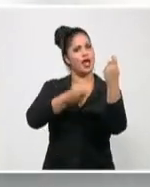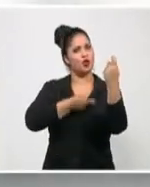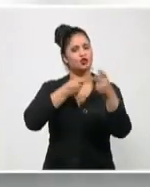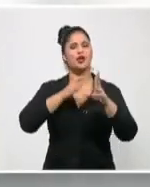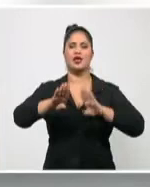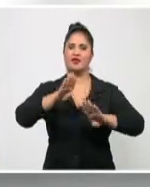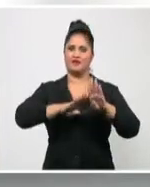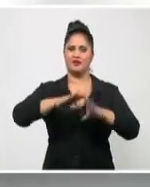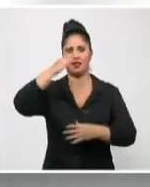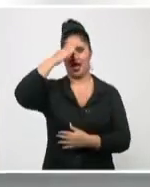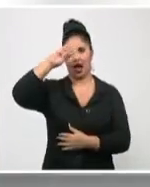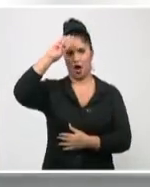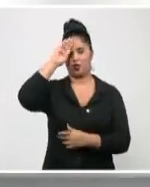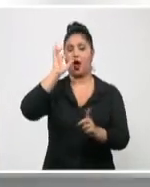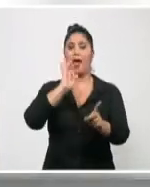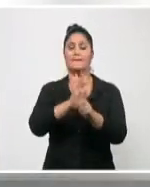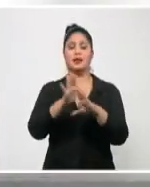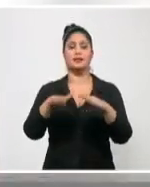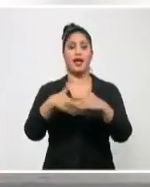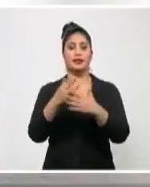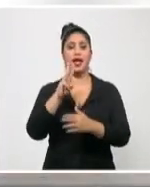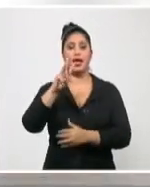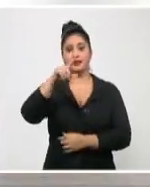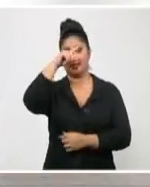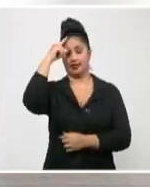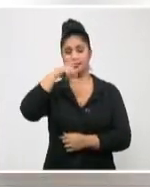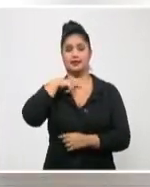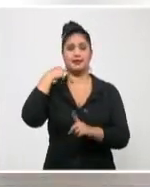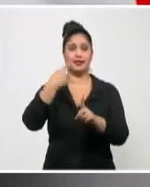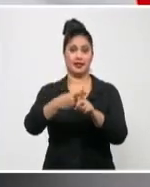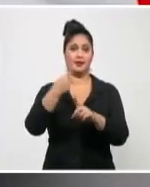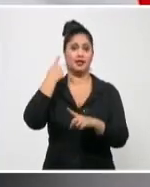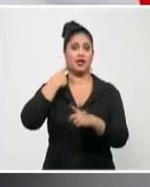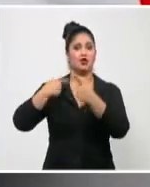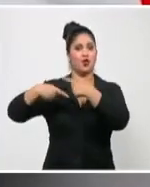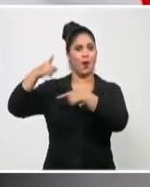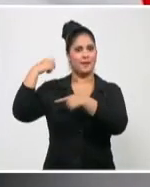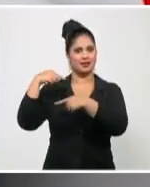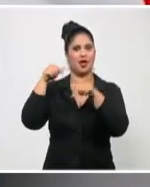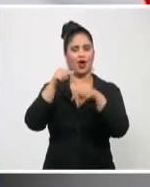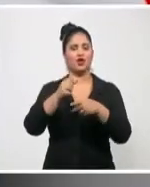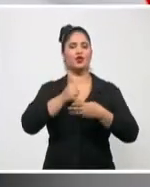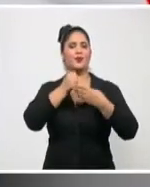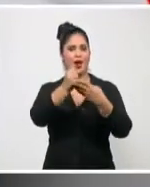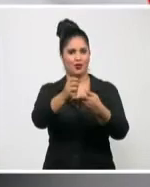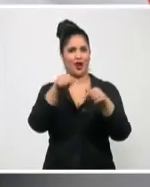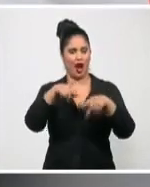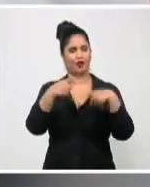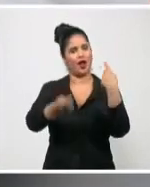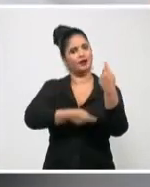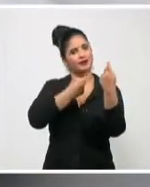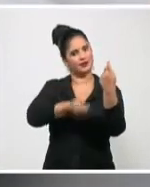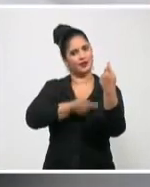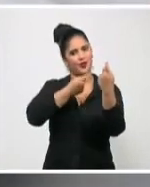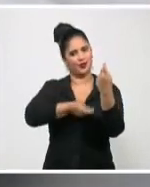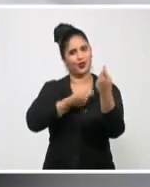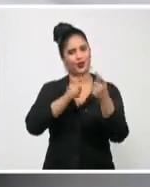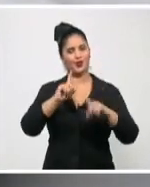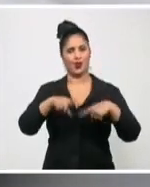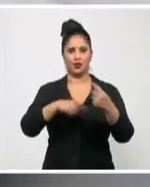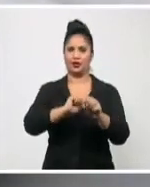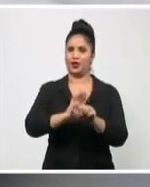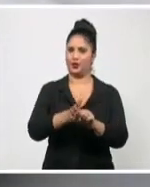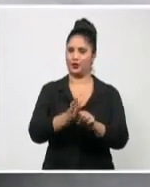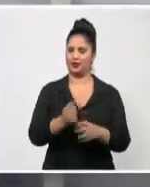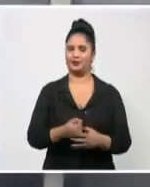septiembre de 2020 para enviar insumos médicos ante la pandemia de la COVID-19 y en medio del bloqueo del gobierno estadounidense contra Cuba.